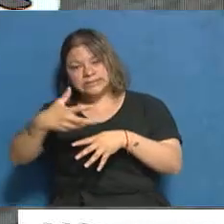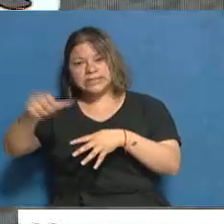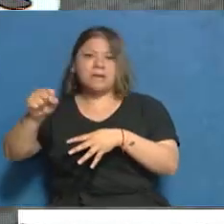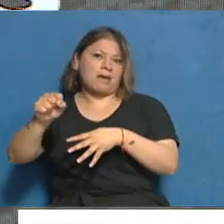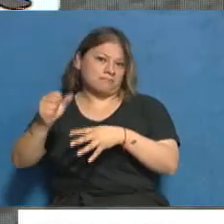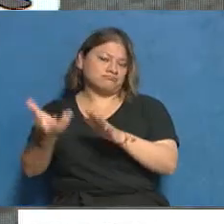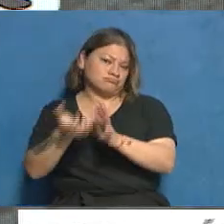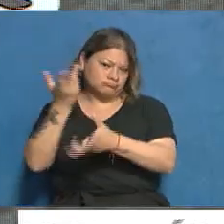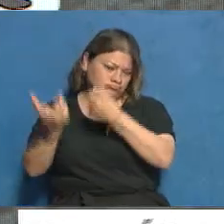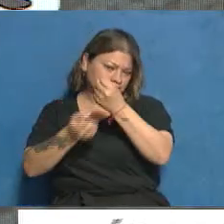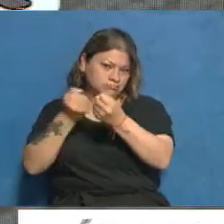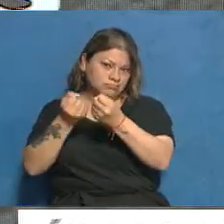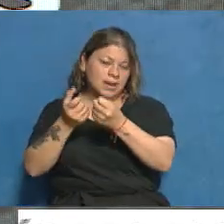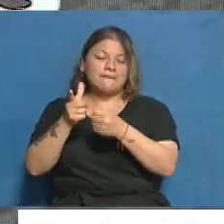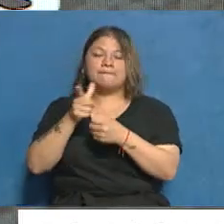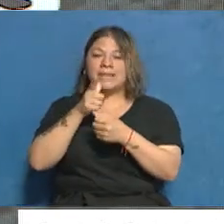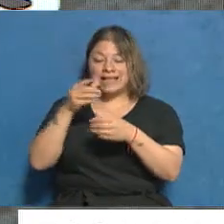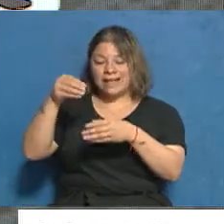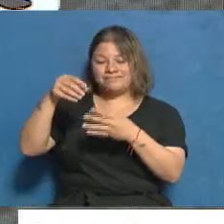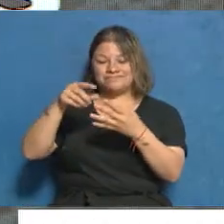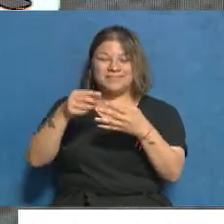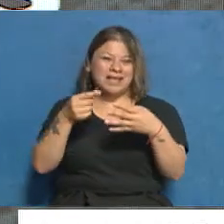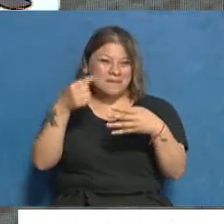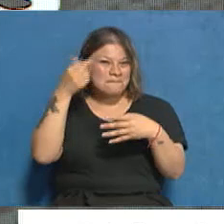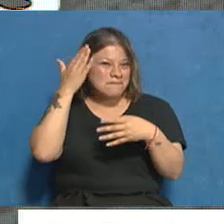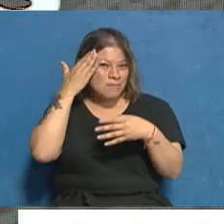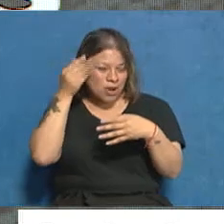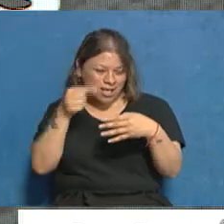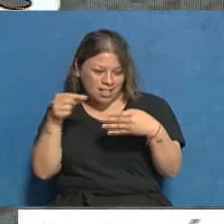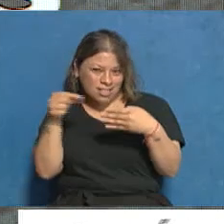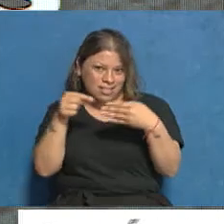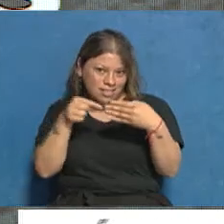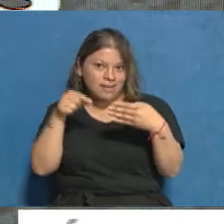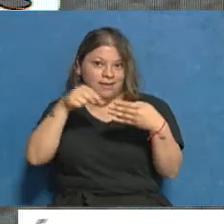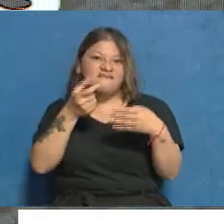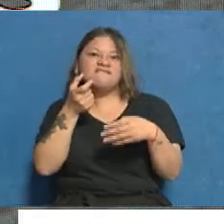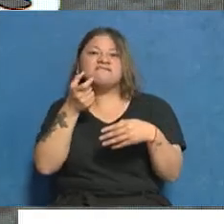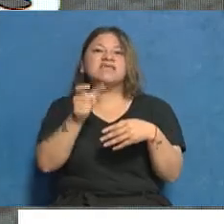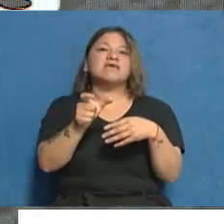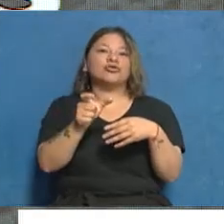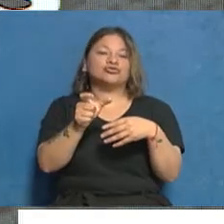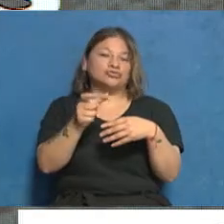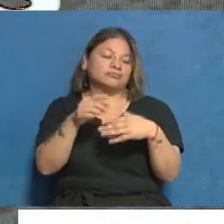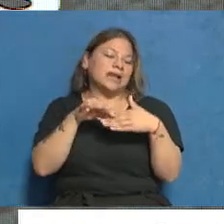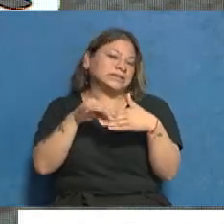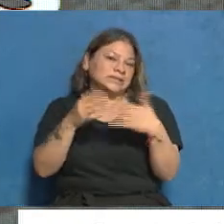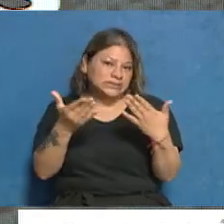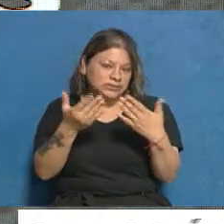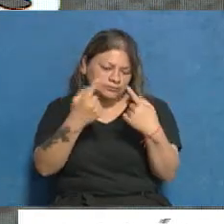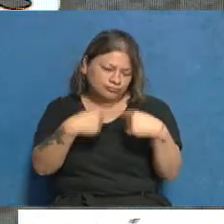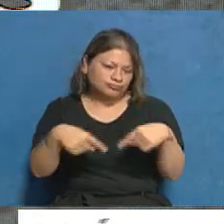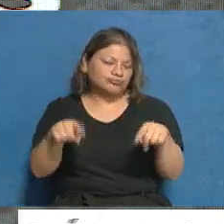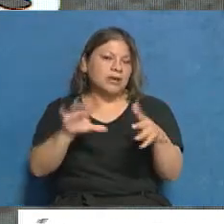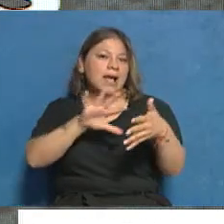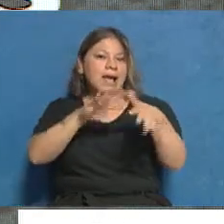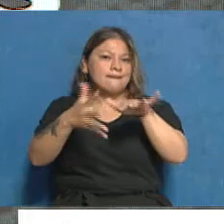aparatos electrónicos que tienen memoria en la cual se alojaban archivos. Se estima que